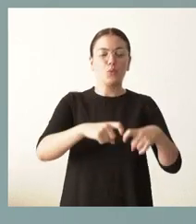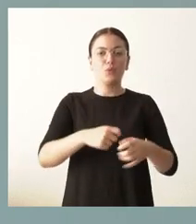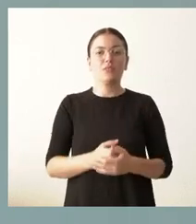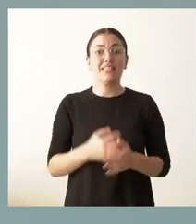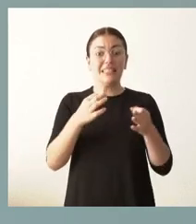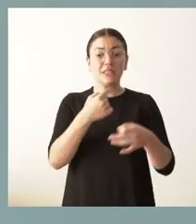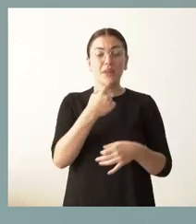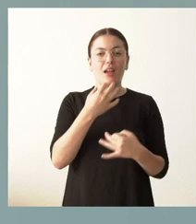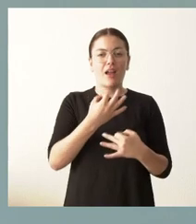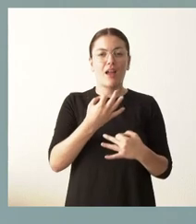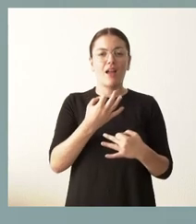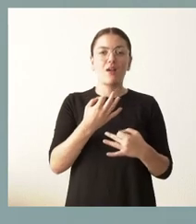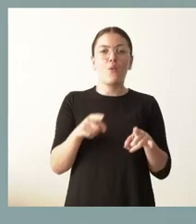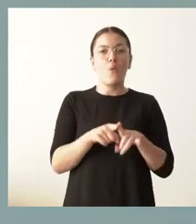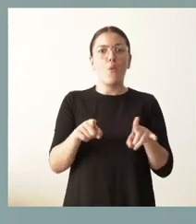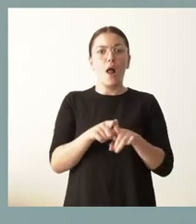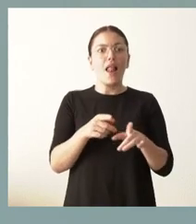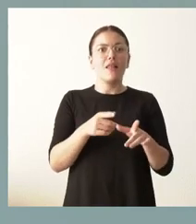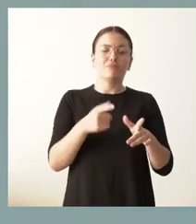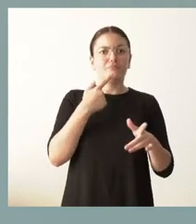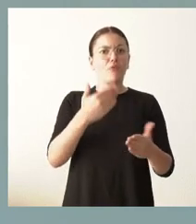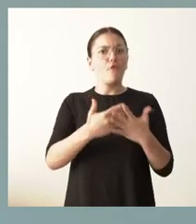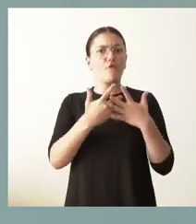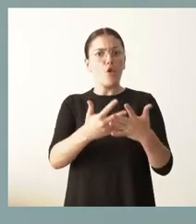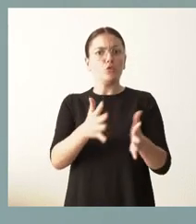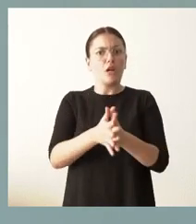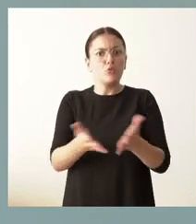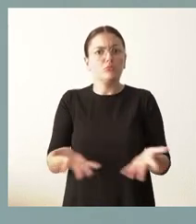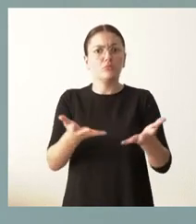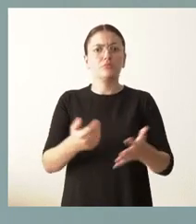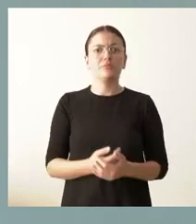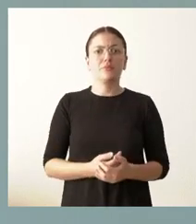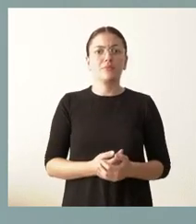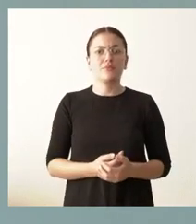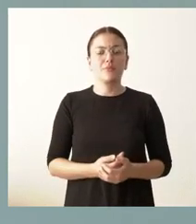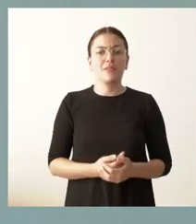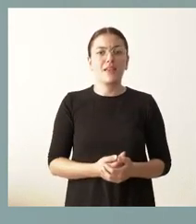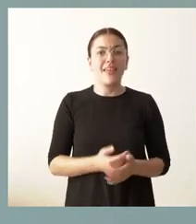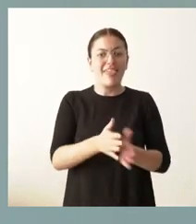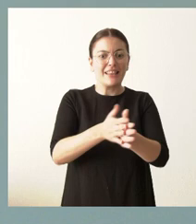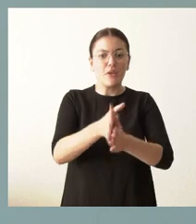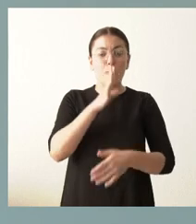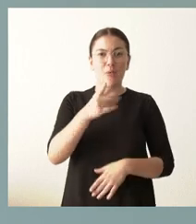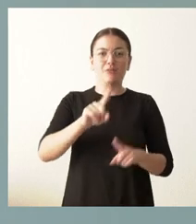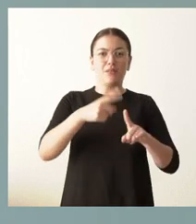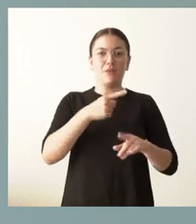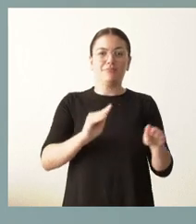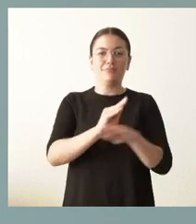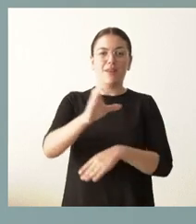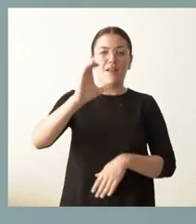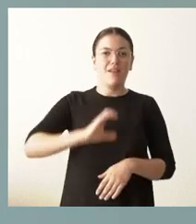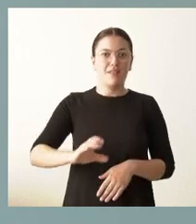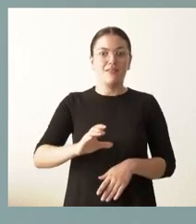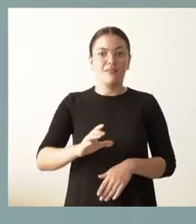siempre dijimos que era incentivado y voluntario. Incentivado porque lleva una compensación económica que ustedes conocen y voluntario porque nadie estaba